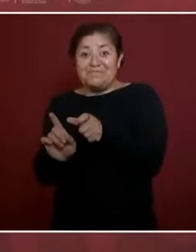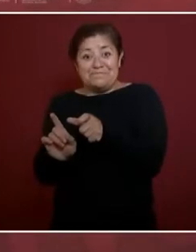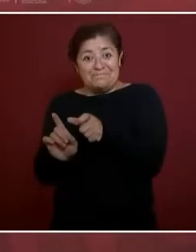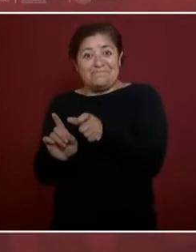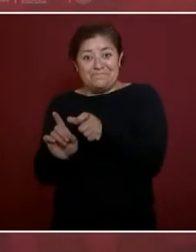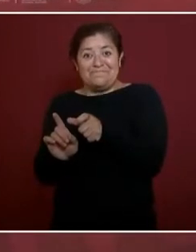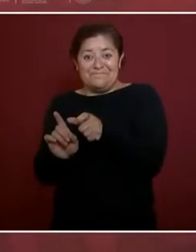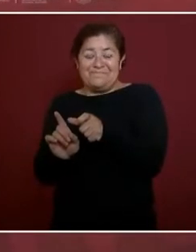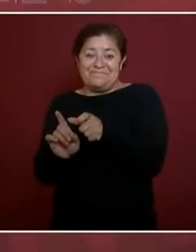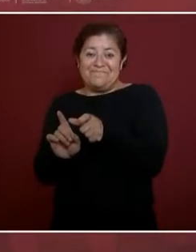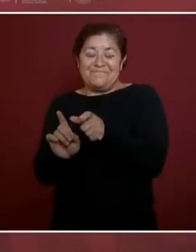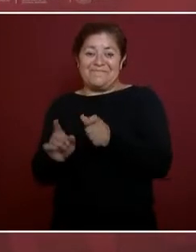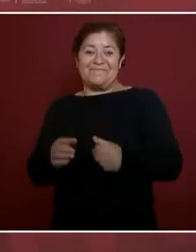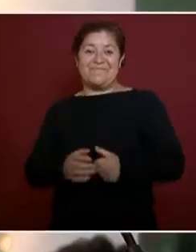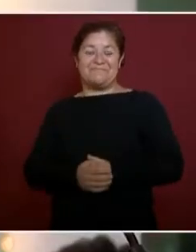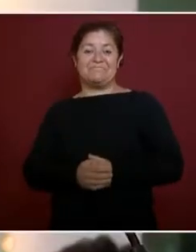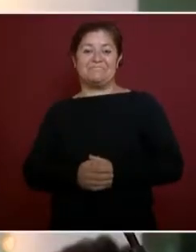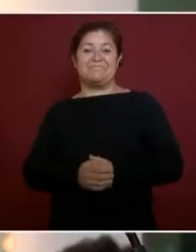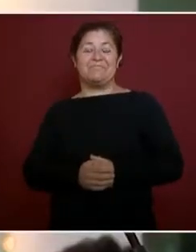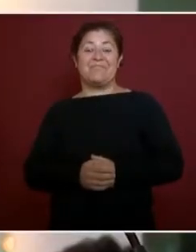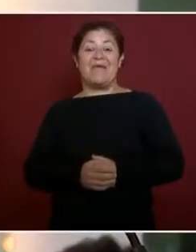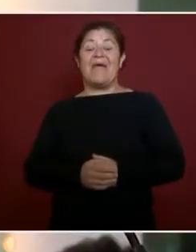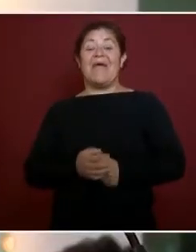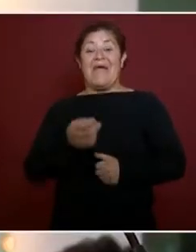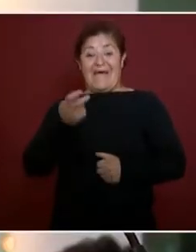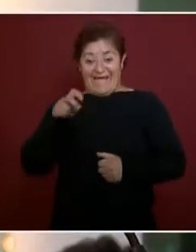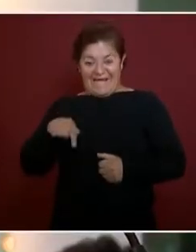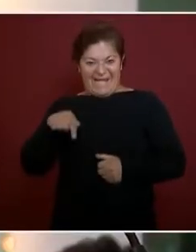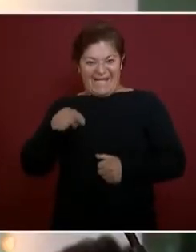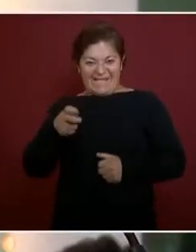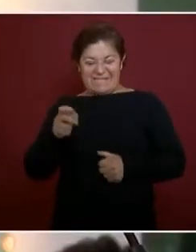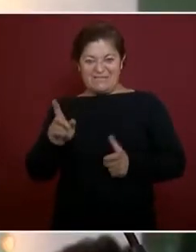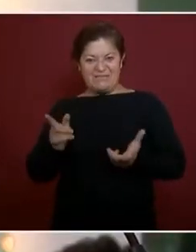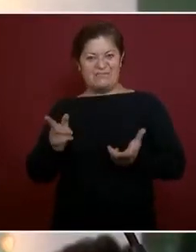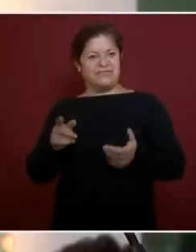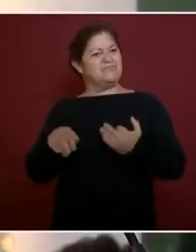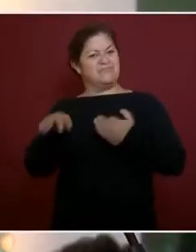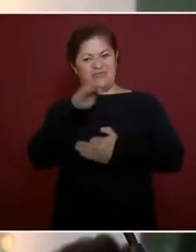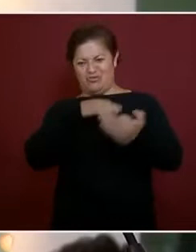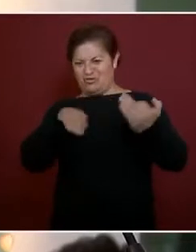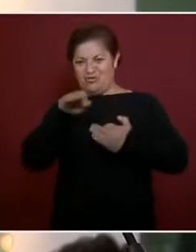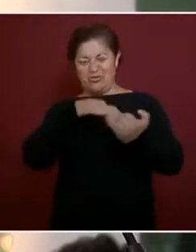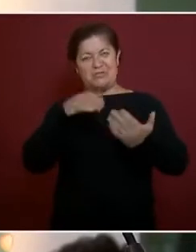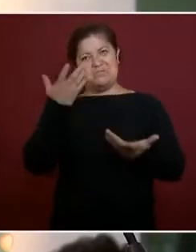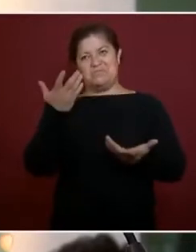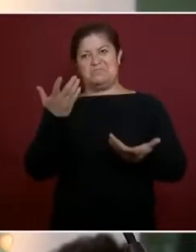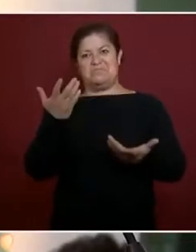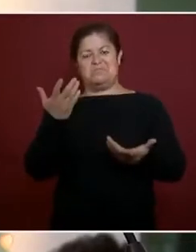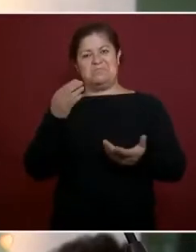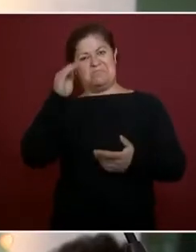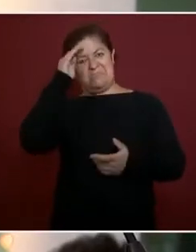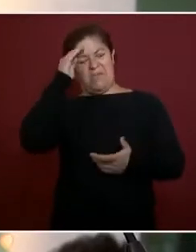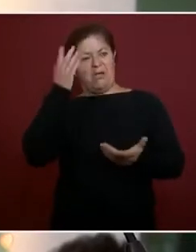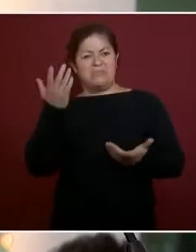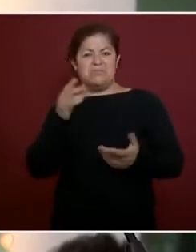Esto que puede resultarnos normal,